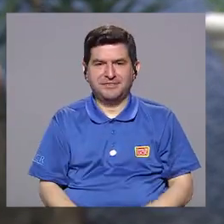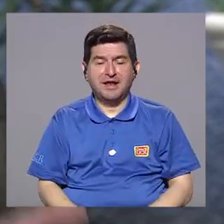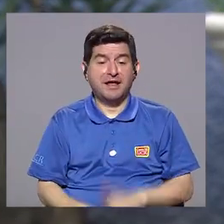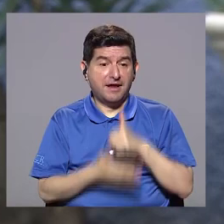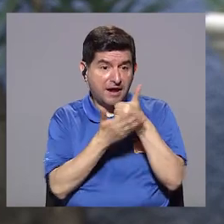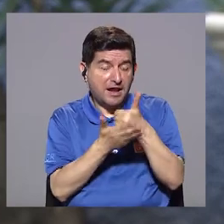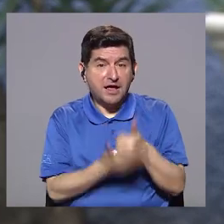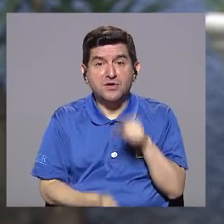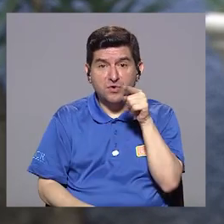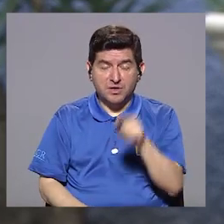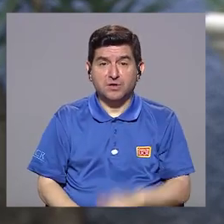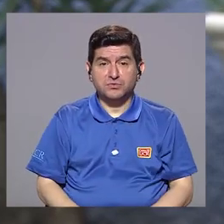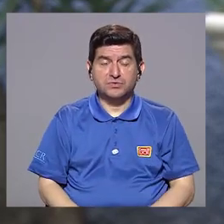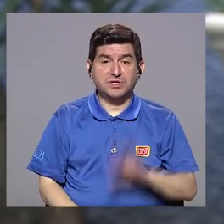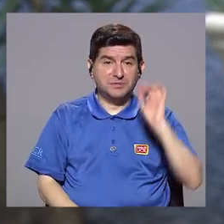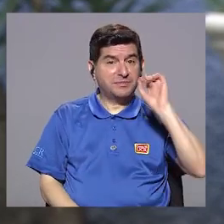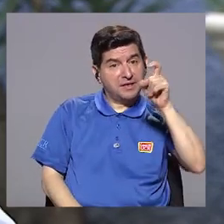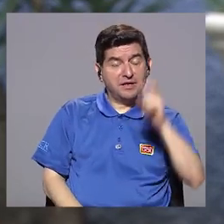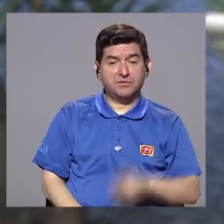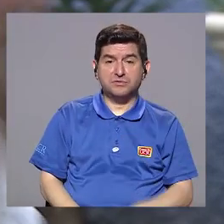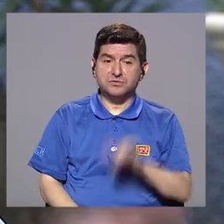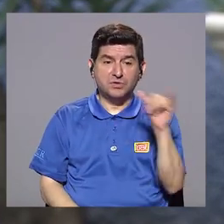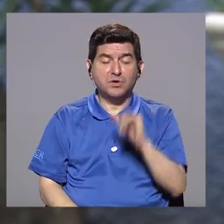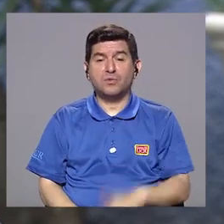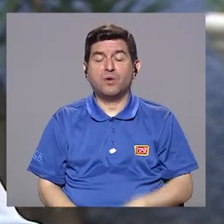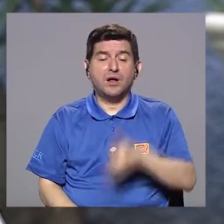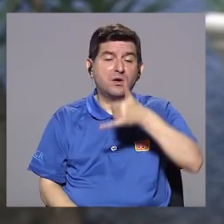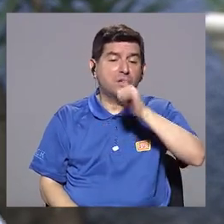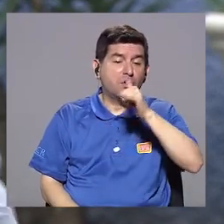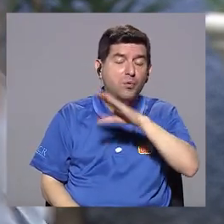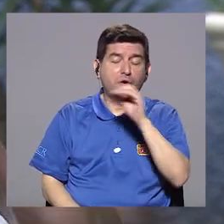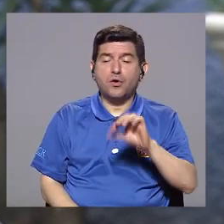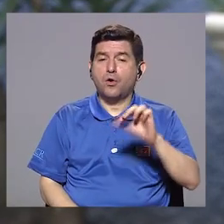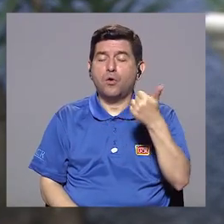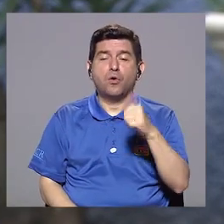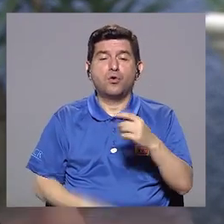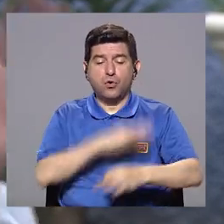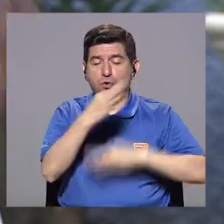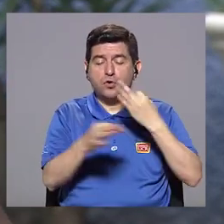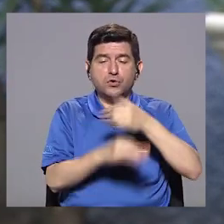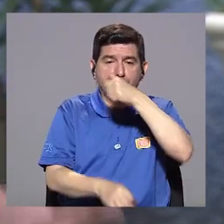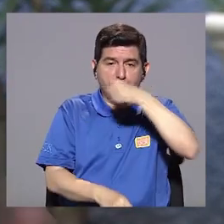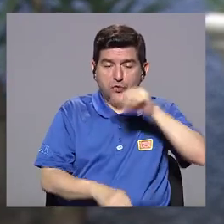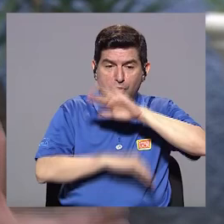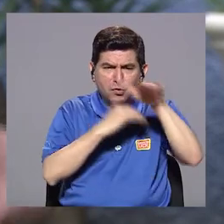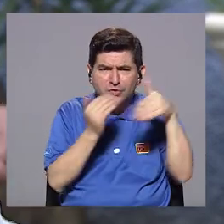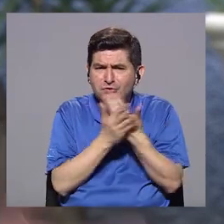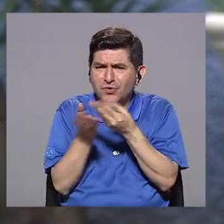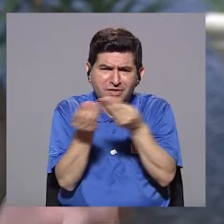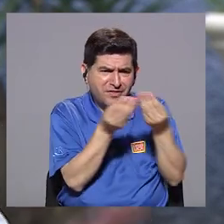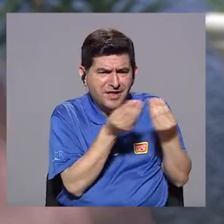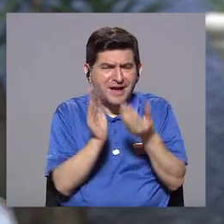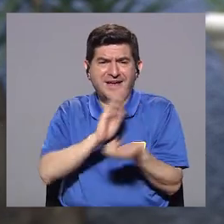te vaya a servir para el diagnóstico. Lo mismo con el alcohol, lo mismo con cualquier otra droga. Cualquier cosa, cualquier sustancia que altere